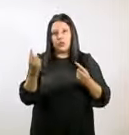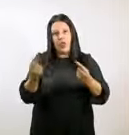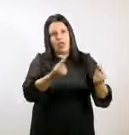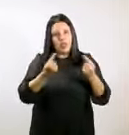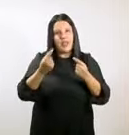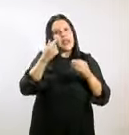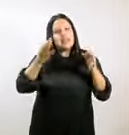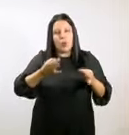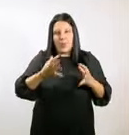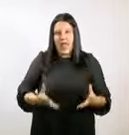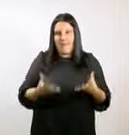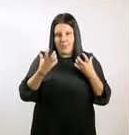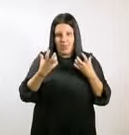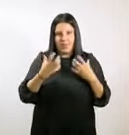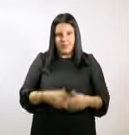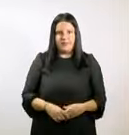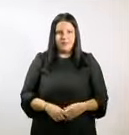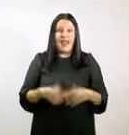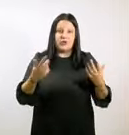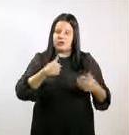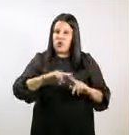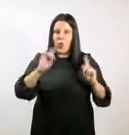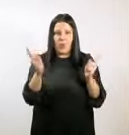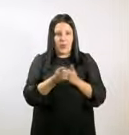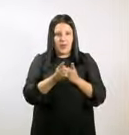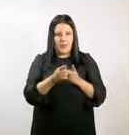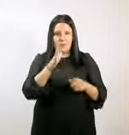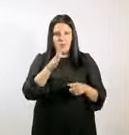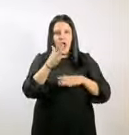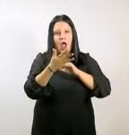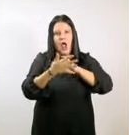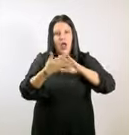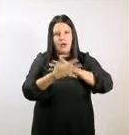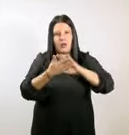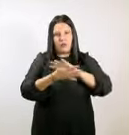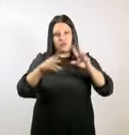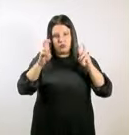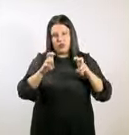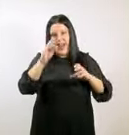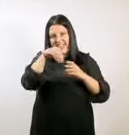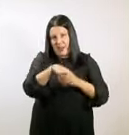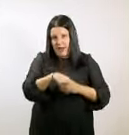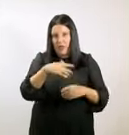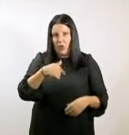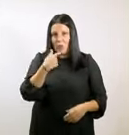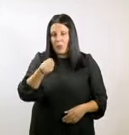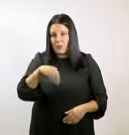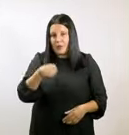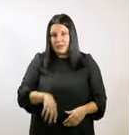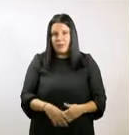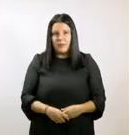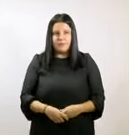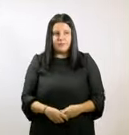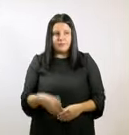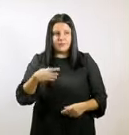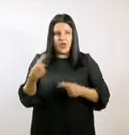en el día de hoy. Por tanto, voy a ser breve, porque estamos hablando de una moción que deriva de una interpelación y ya tuvimos este debate en